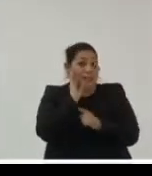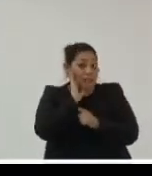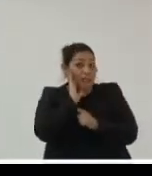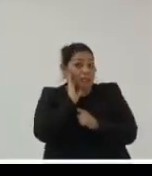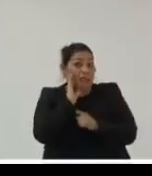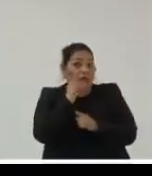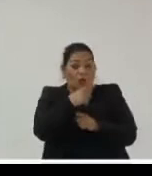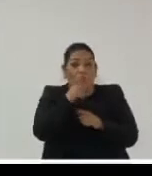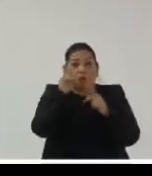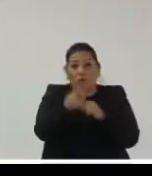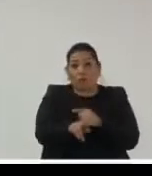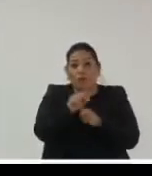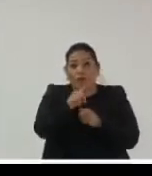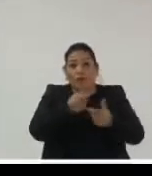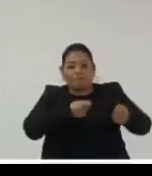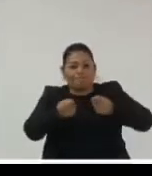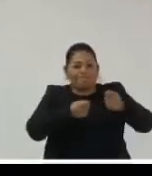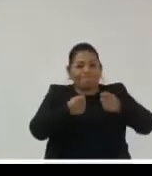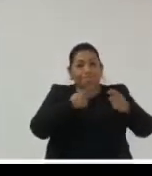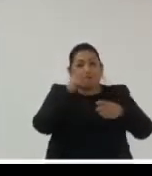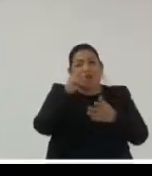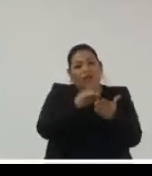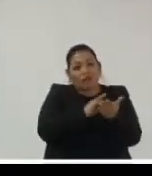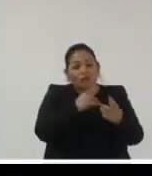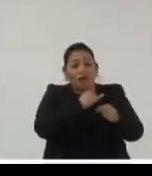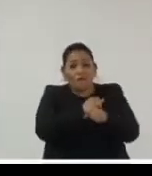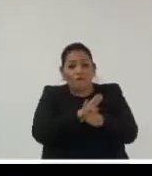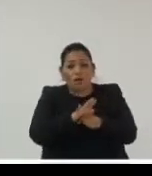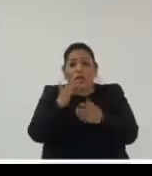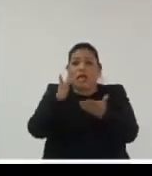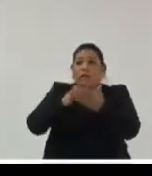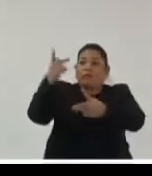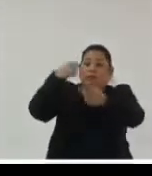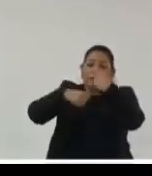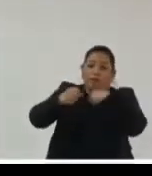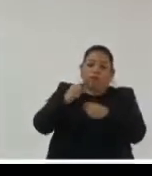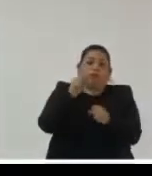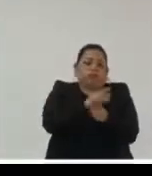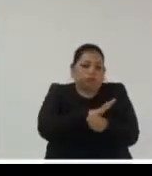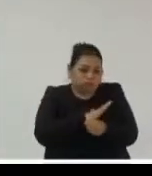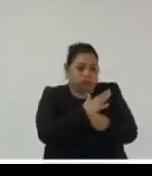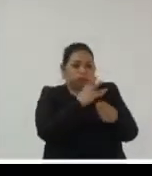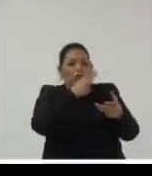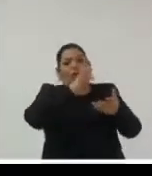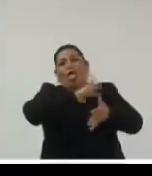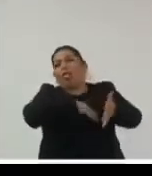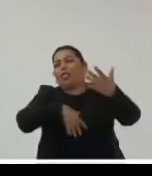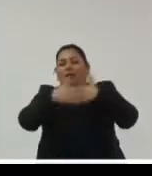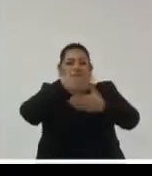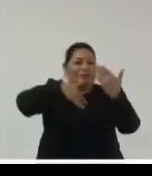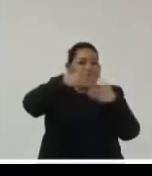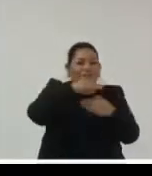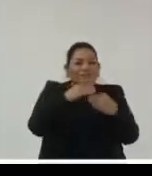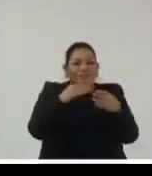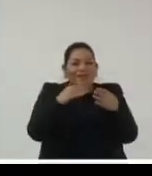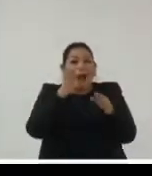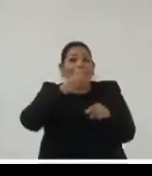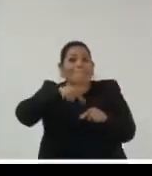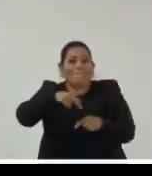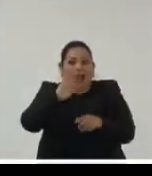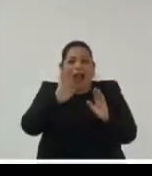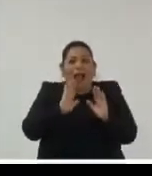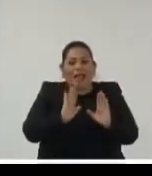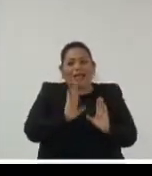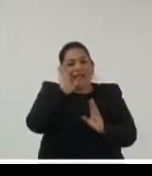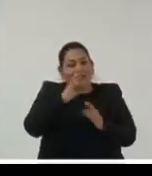es cierto hay retos de la gestión documental el mundo digital nos cayó encima el COVID nos hizo revolcados y nos está dando una lección